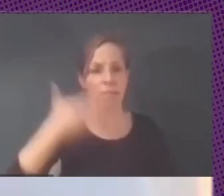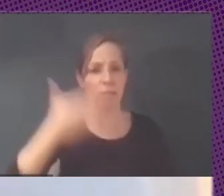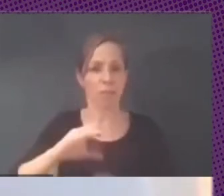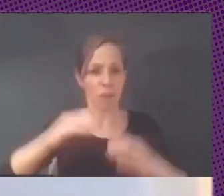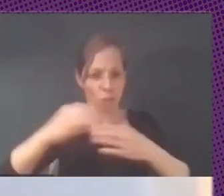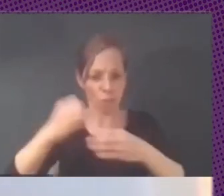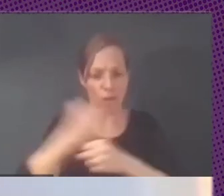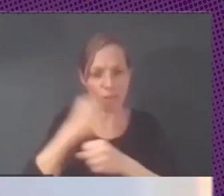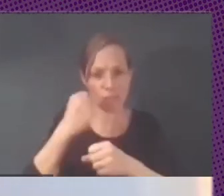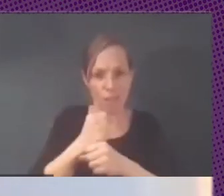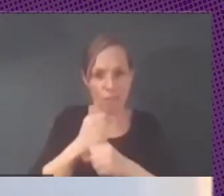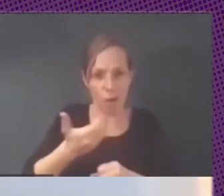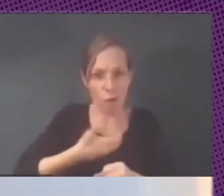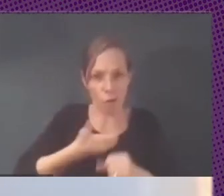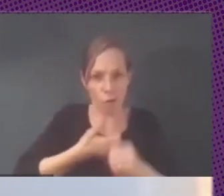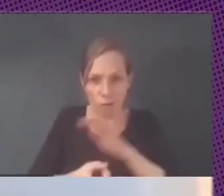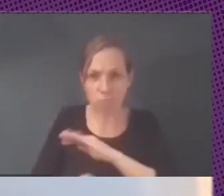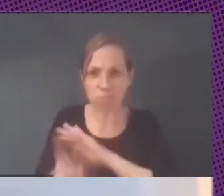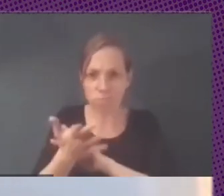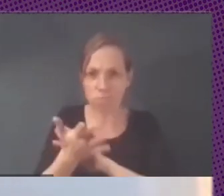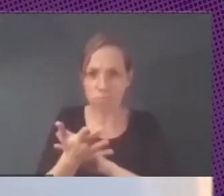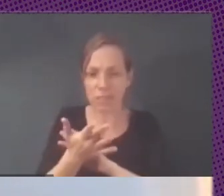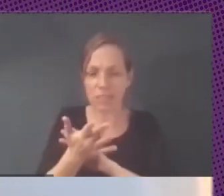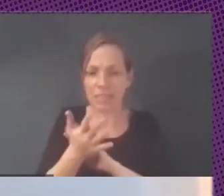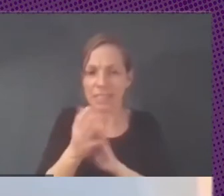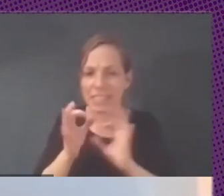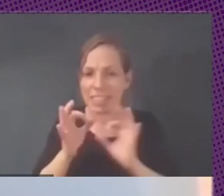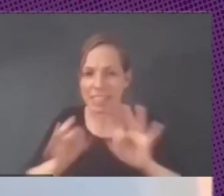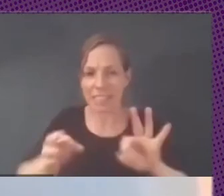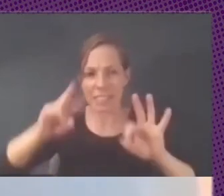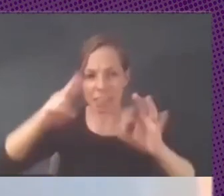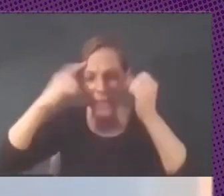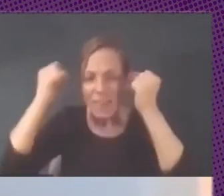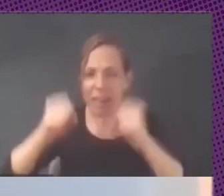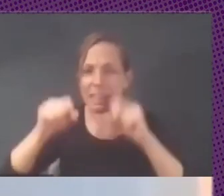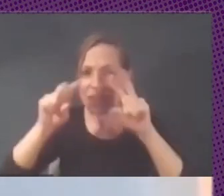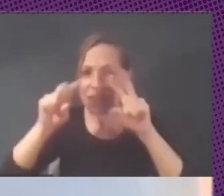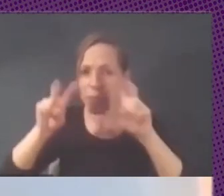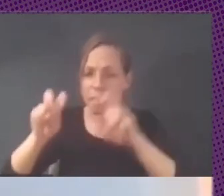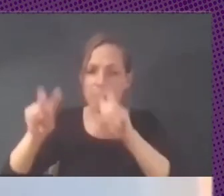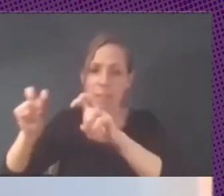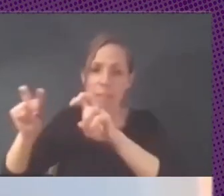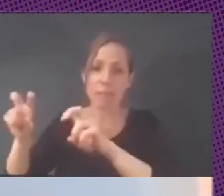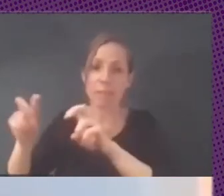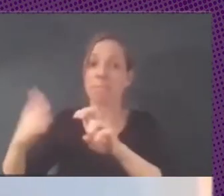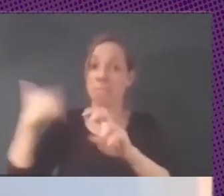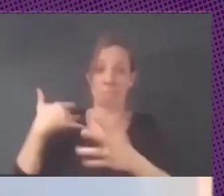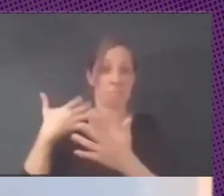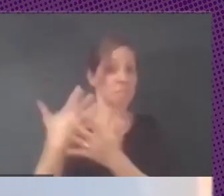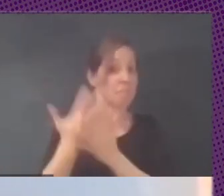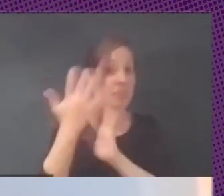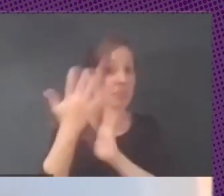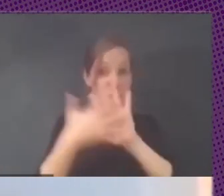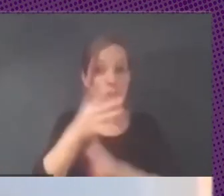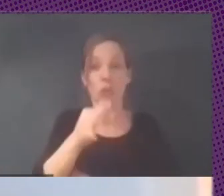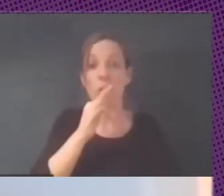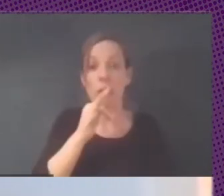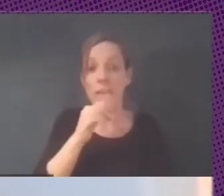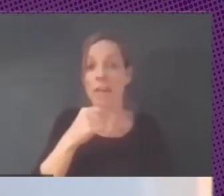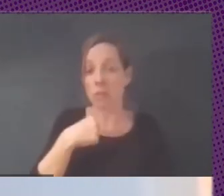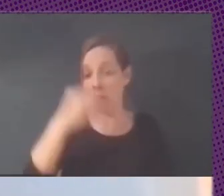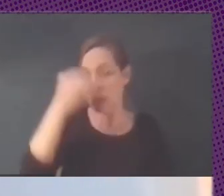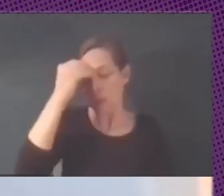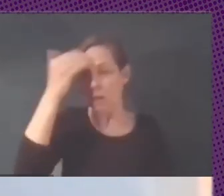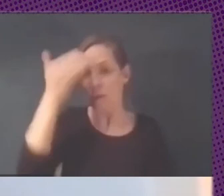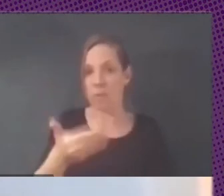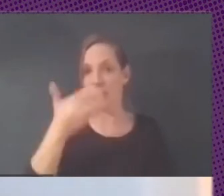trabajo locales que desarrollen localmente especializados en temas y algo que no se ha hablado pero que es importante es que cuando uno crea